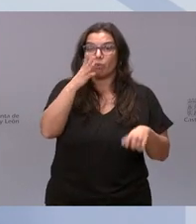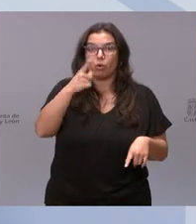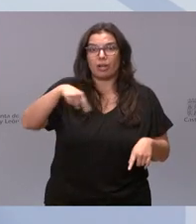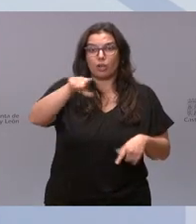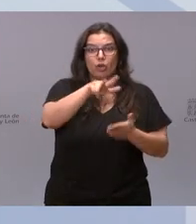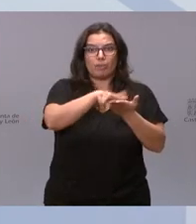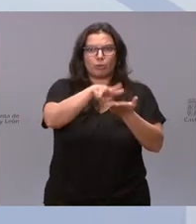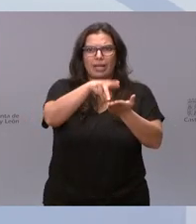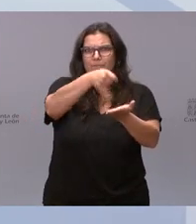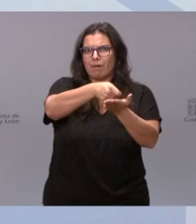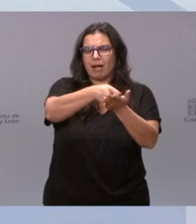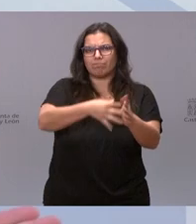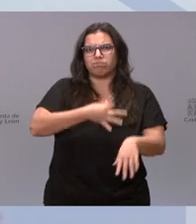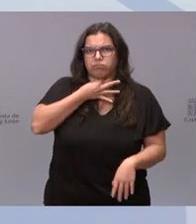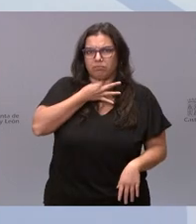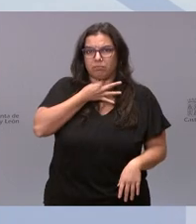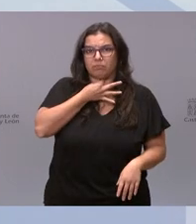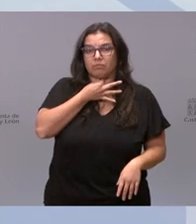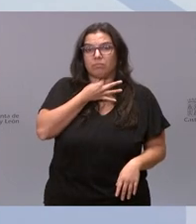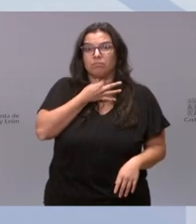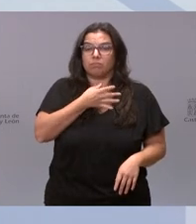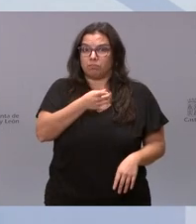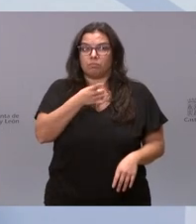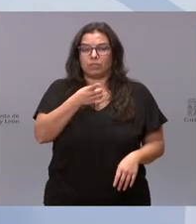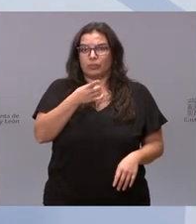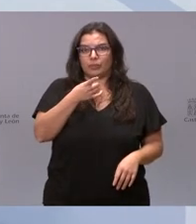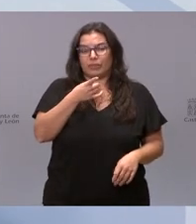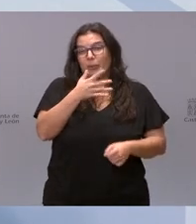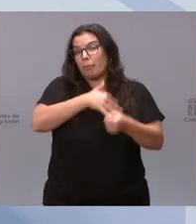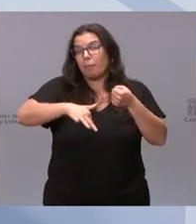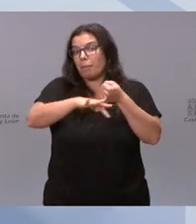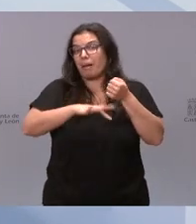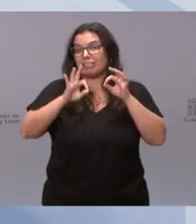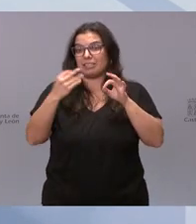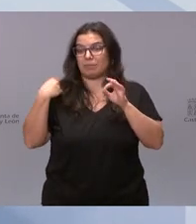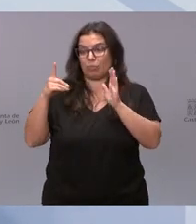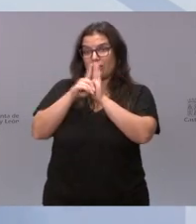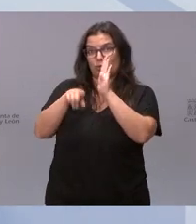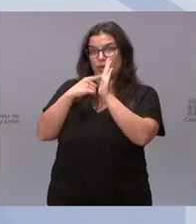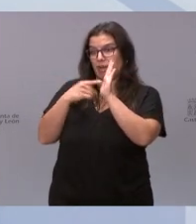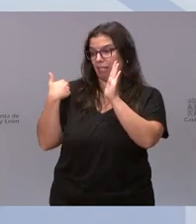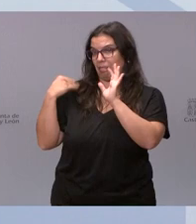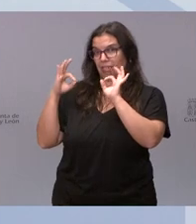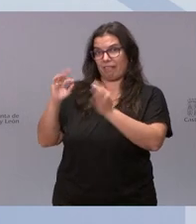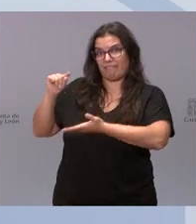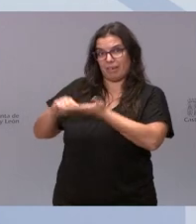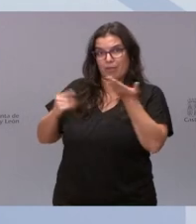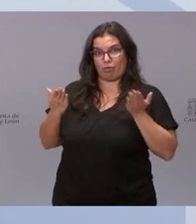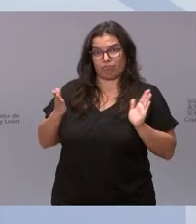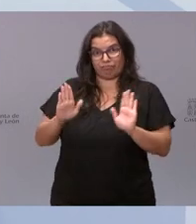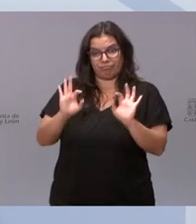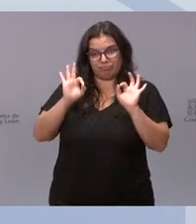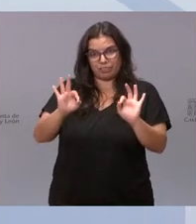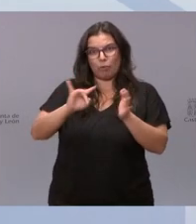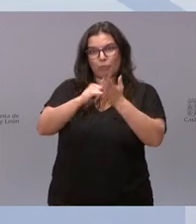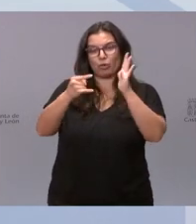su hipoteca. Esa es la base esencial del decreto ley que acabo de firmar, del proyecto de